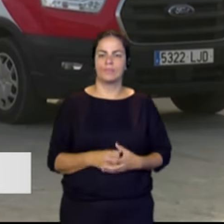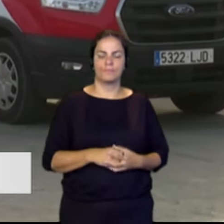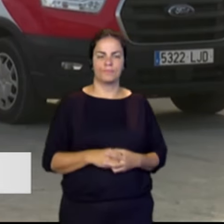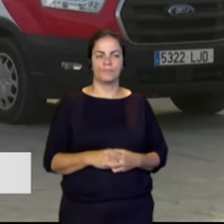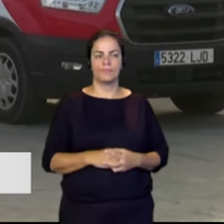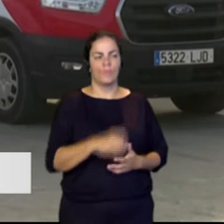Buenos días.